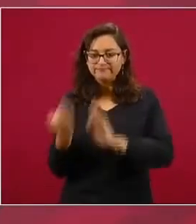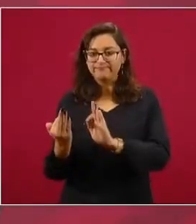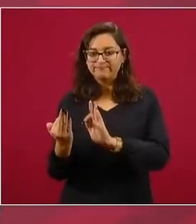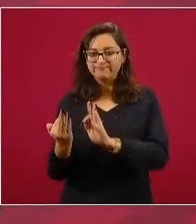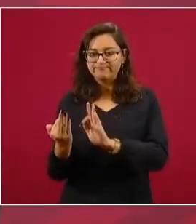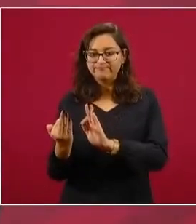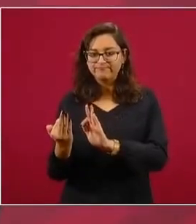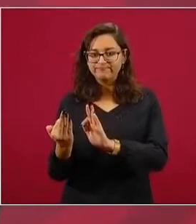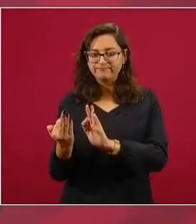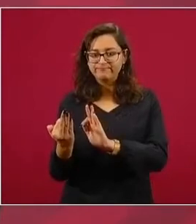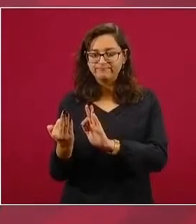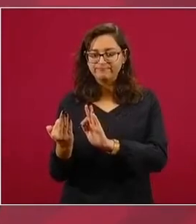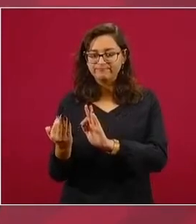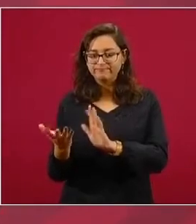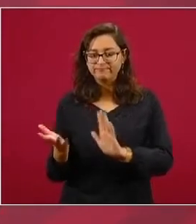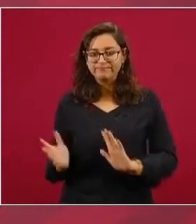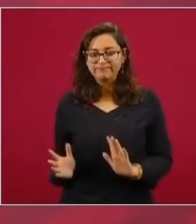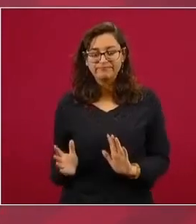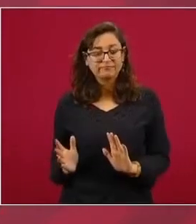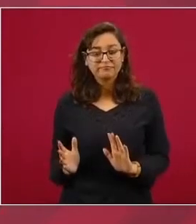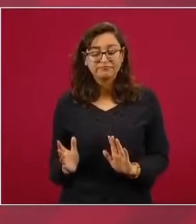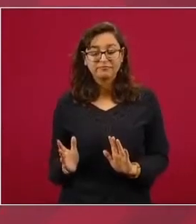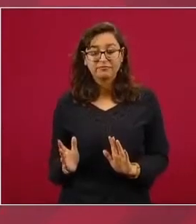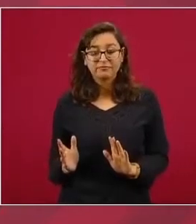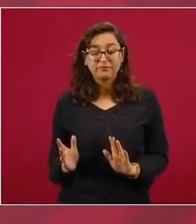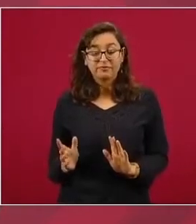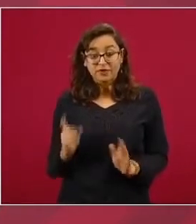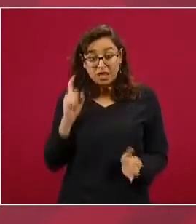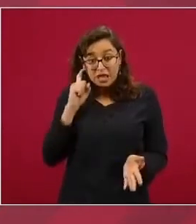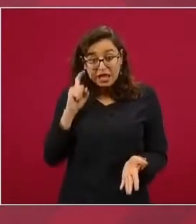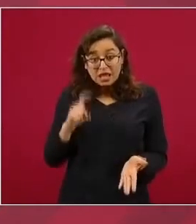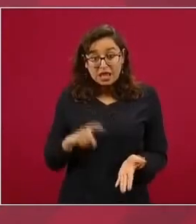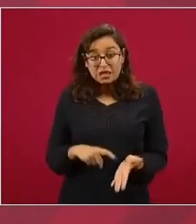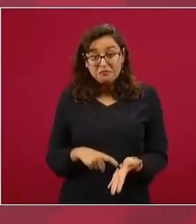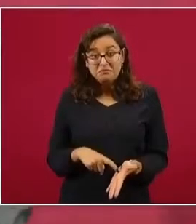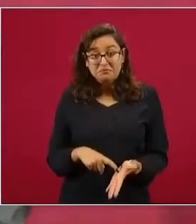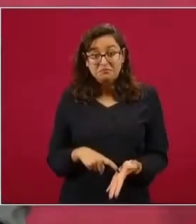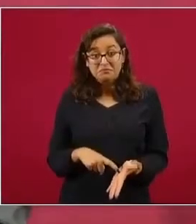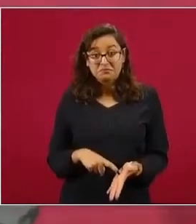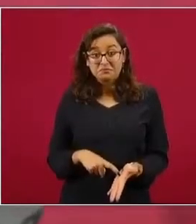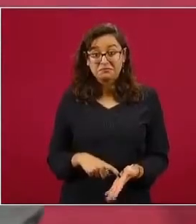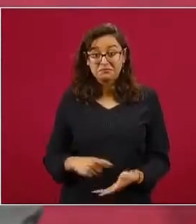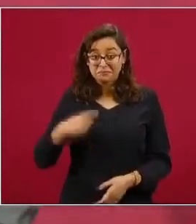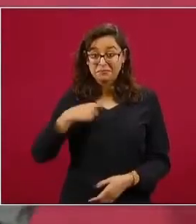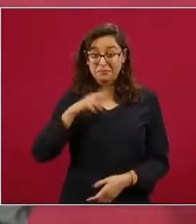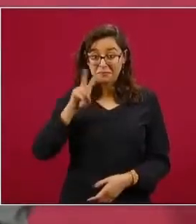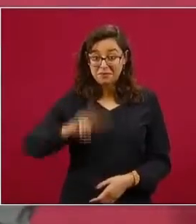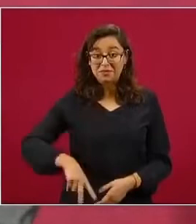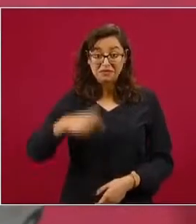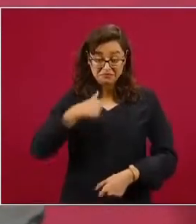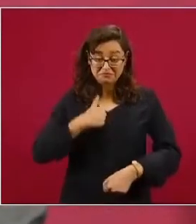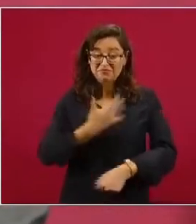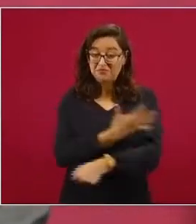soy más transparente aquí